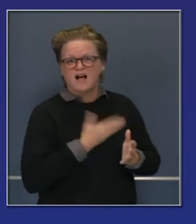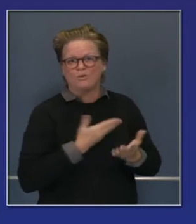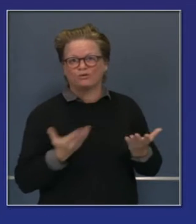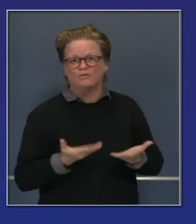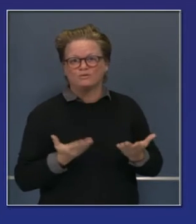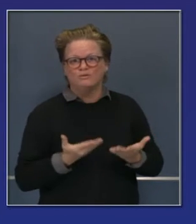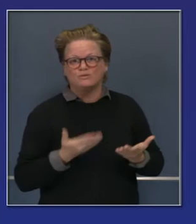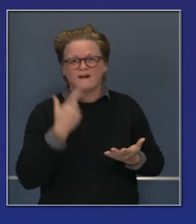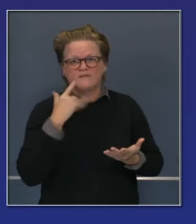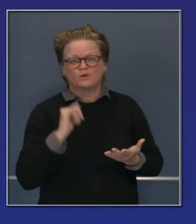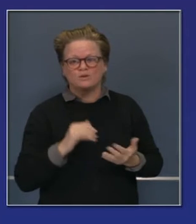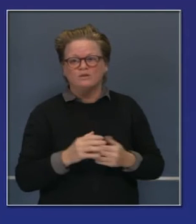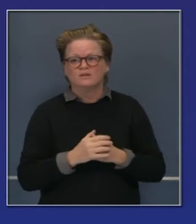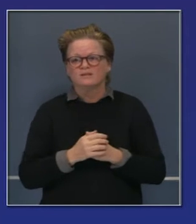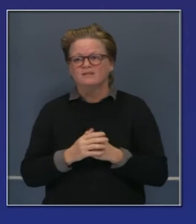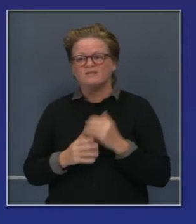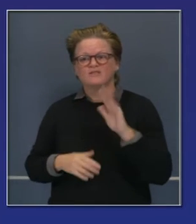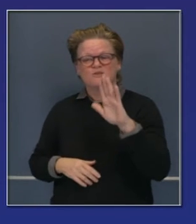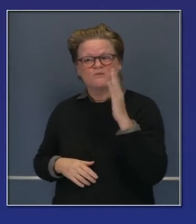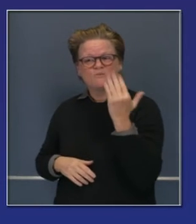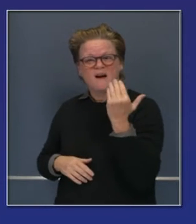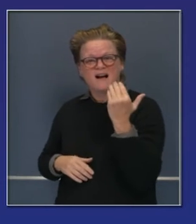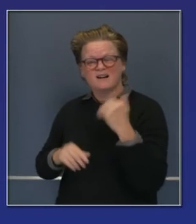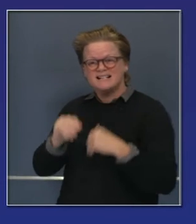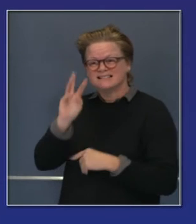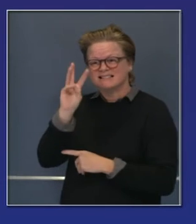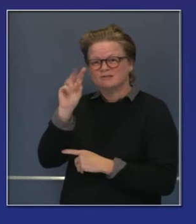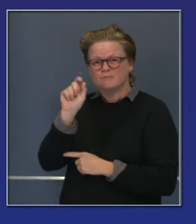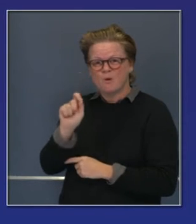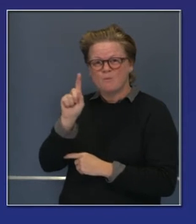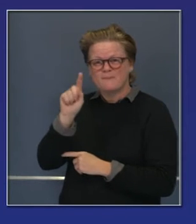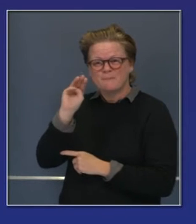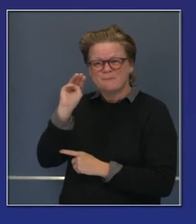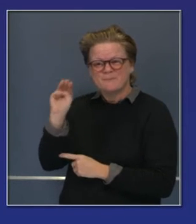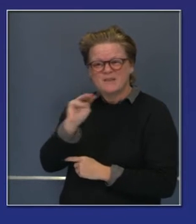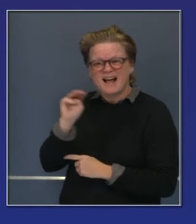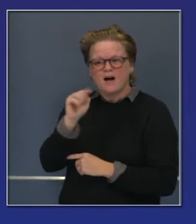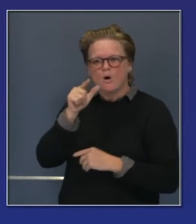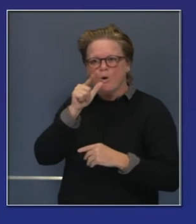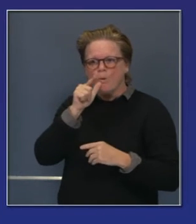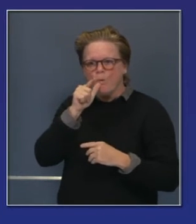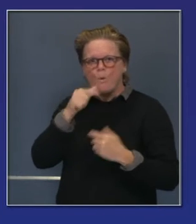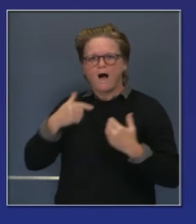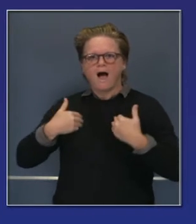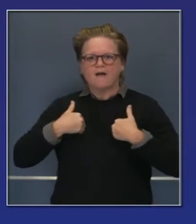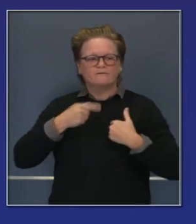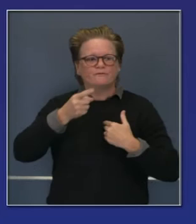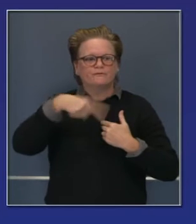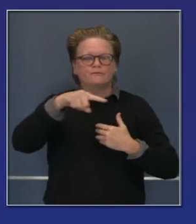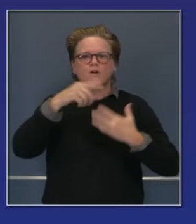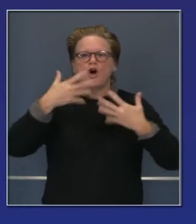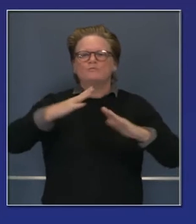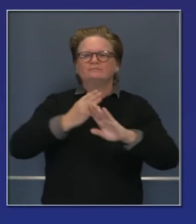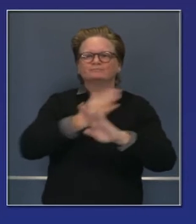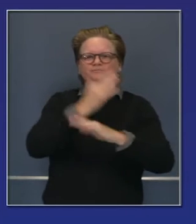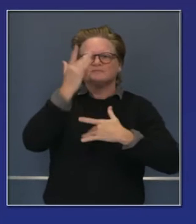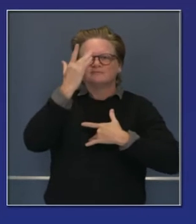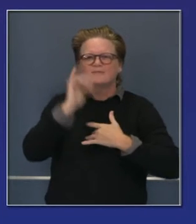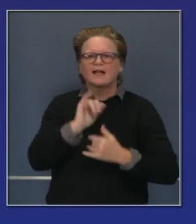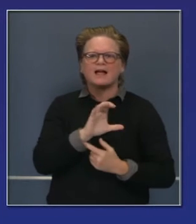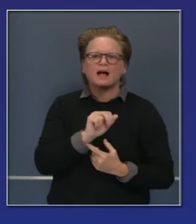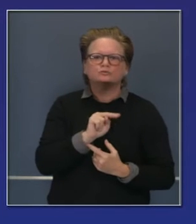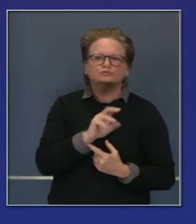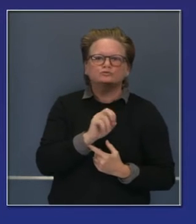embargo, 6,1 millones de americanos con condiciones preexistentes podrían verse impactados por esta